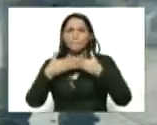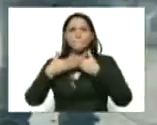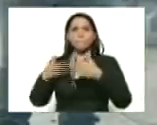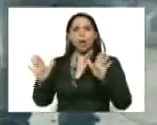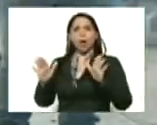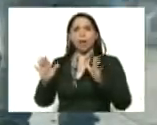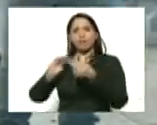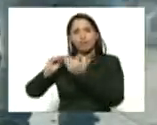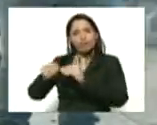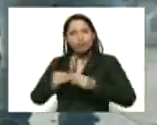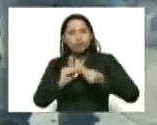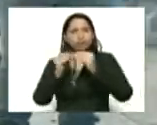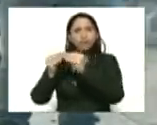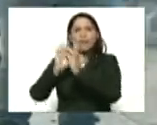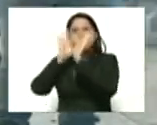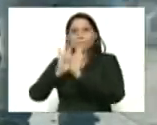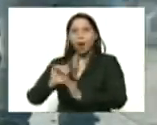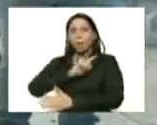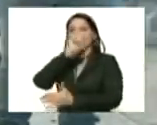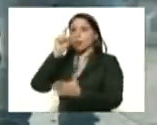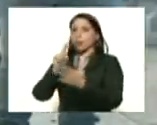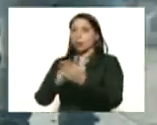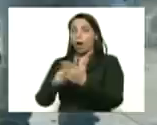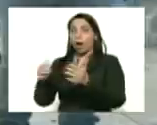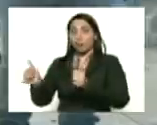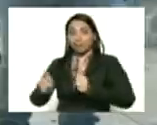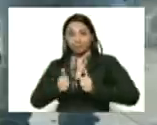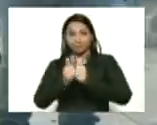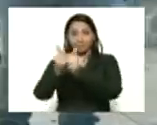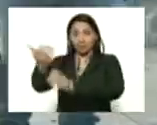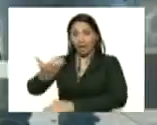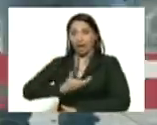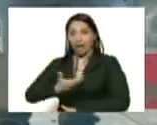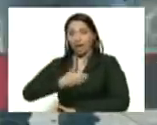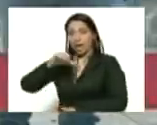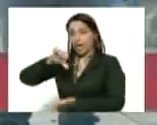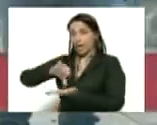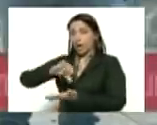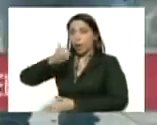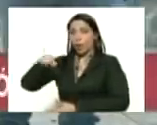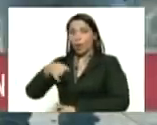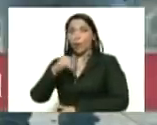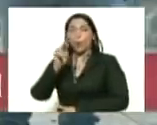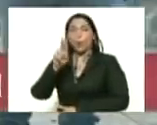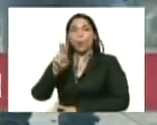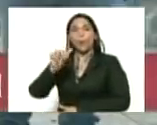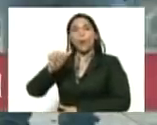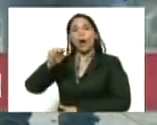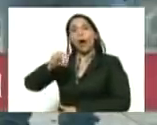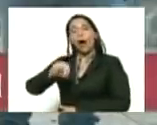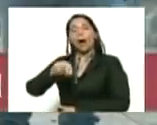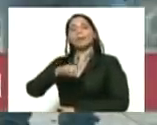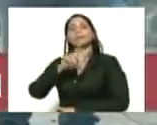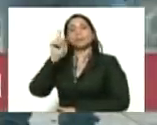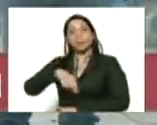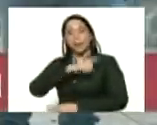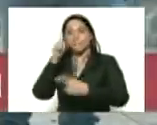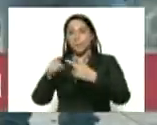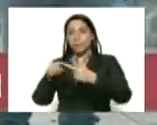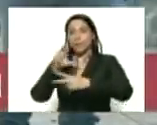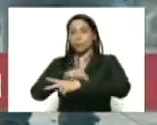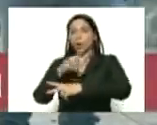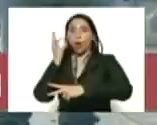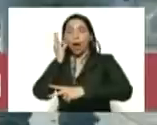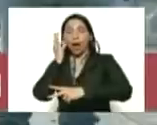refaccionar de manera total aquí me acompaña el alcalde de la ciudad Juan Carlos Betancur la doctora Xiomara